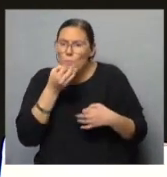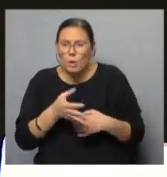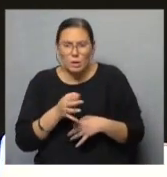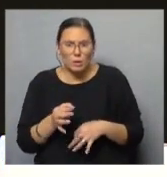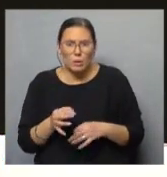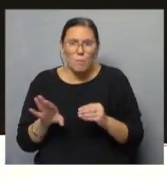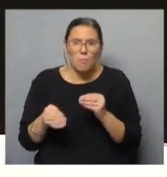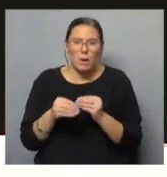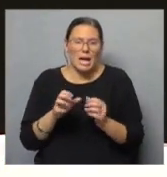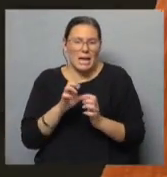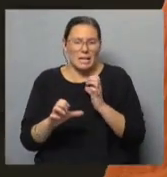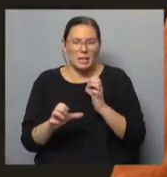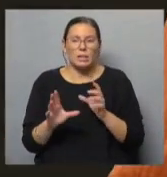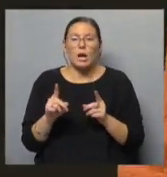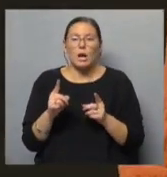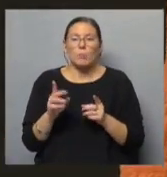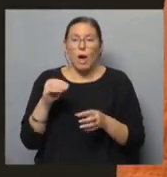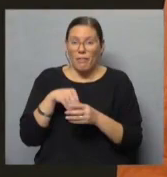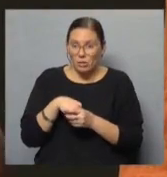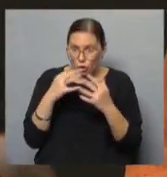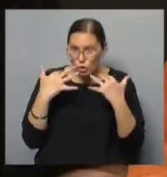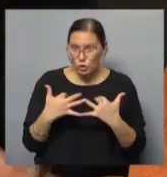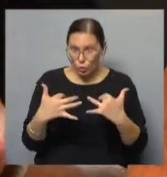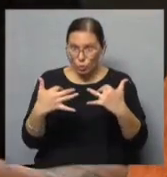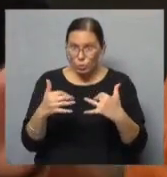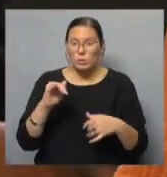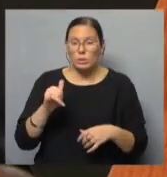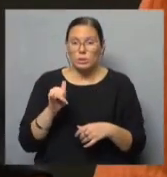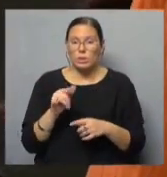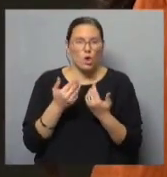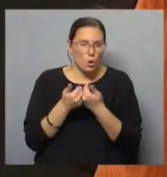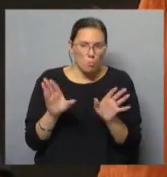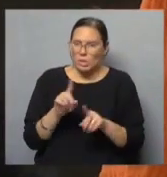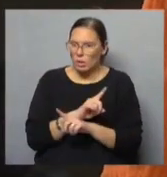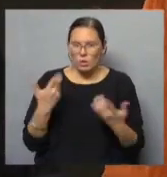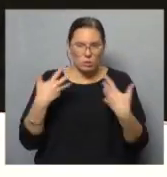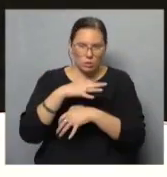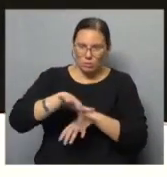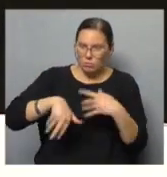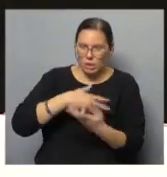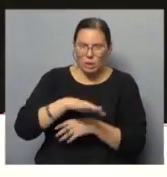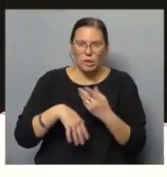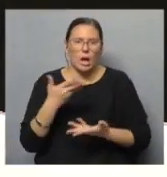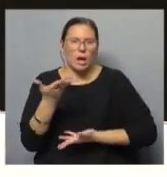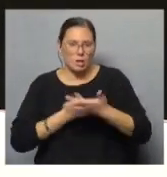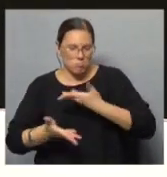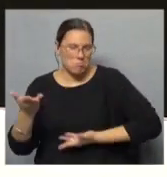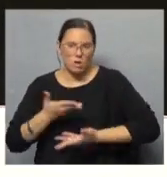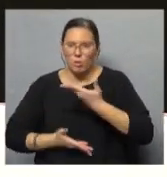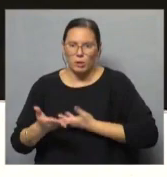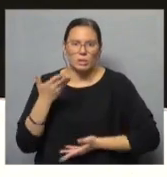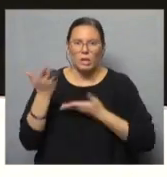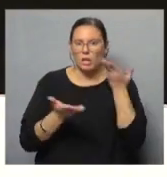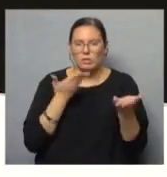un plus de energía. ¿Dentro del show? Dentro del show, dentro del show. Vamos hacer temas juntos, temas de ellos, temas míos. Mirá.